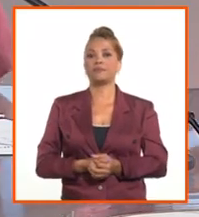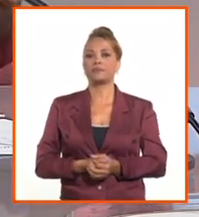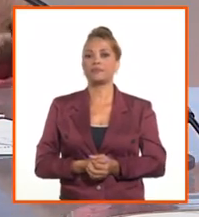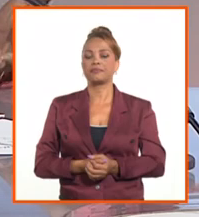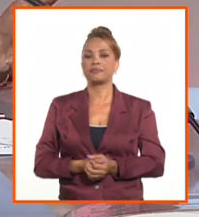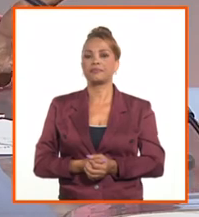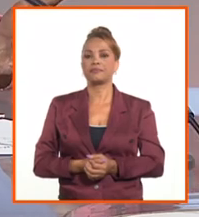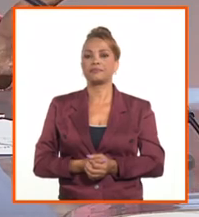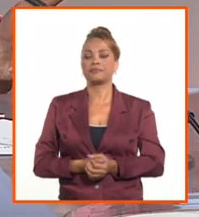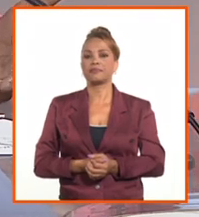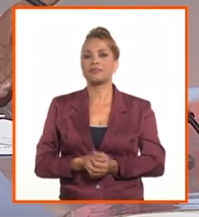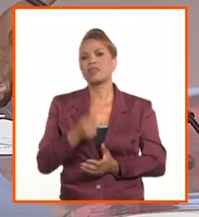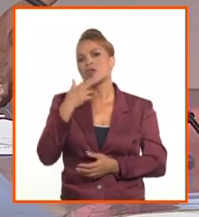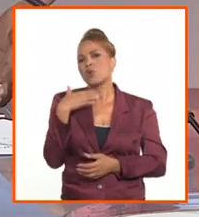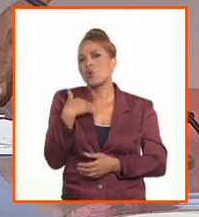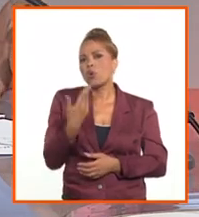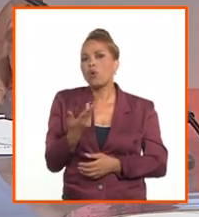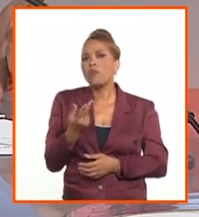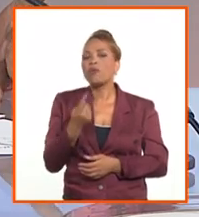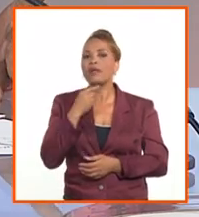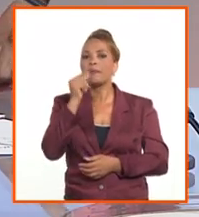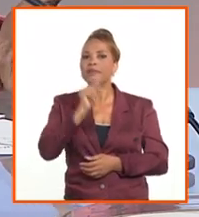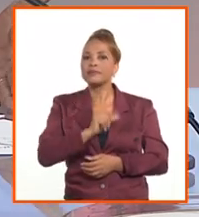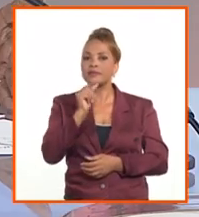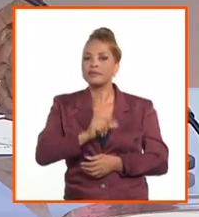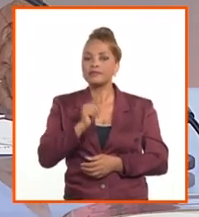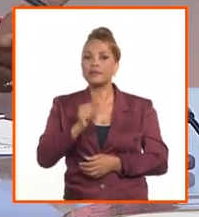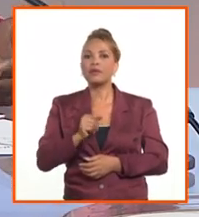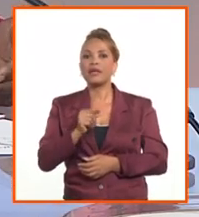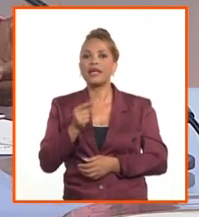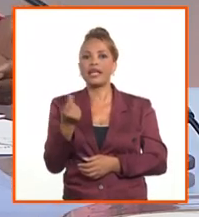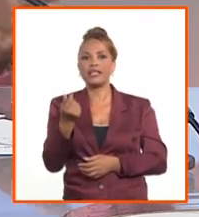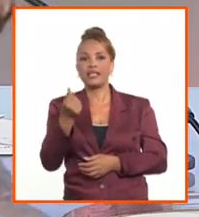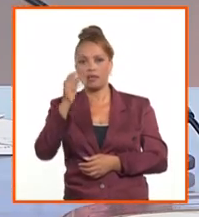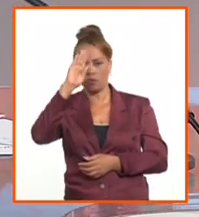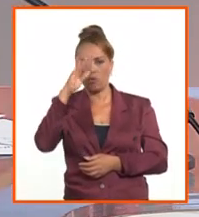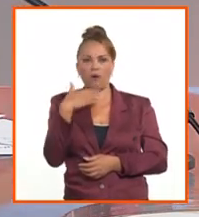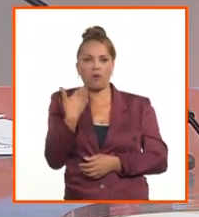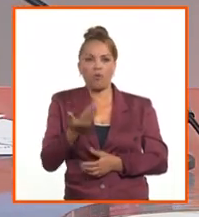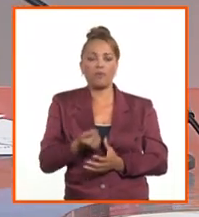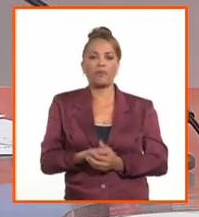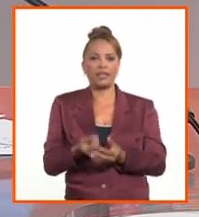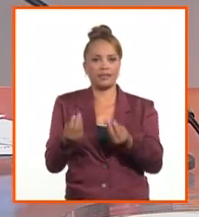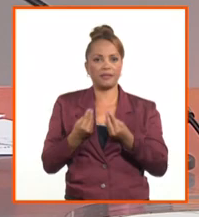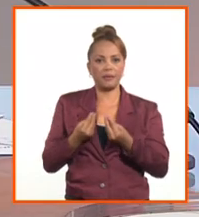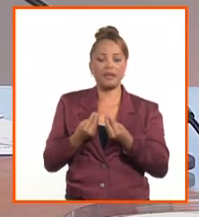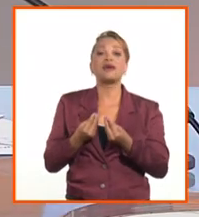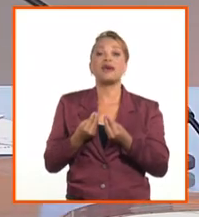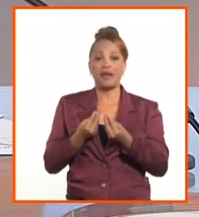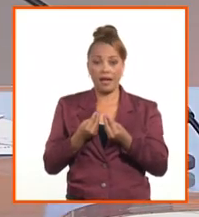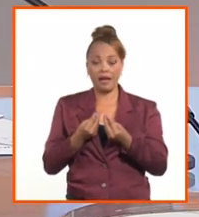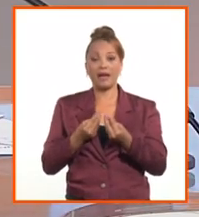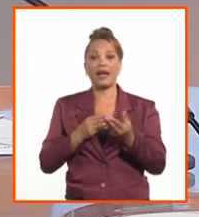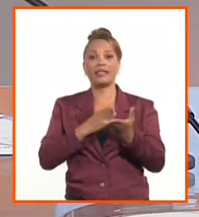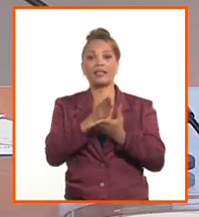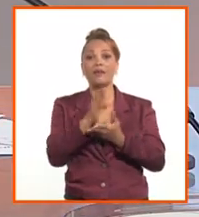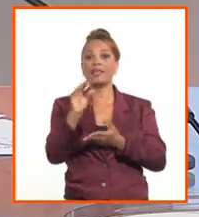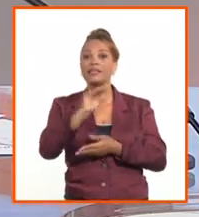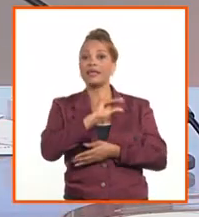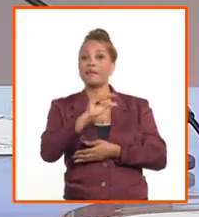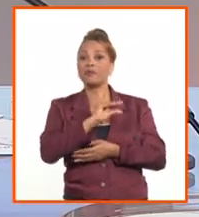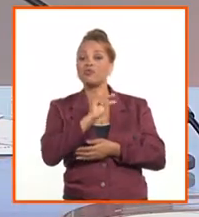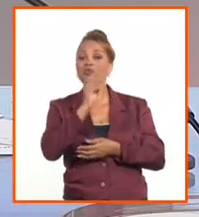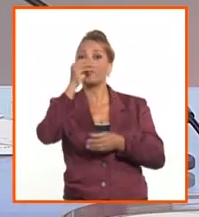deben recibir entonces las personas esa moneda nacional? Bueno, a través de los depósitos en sus